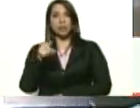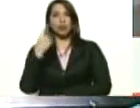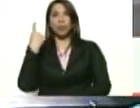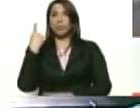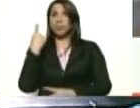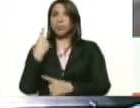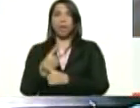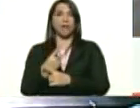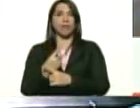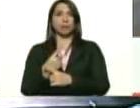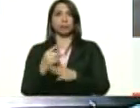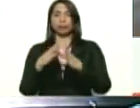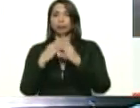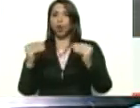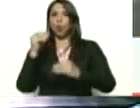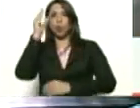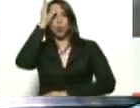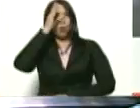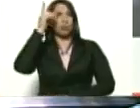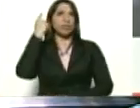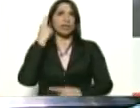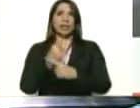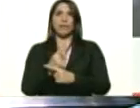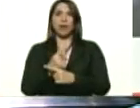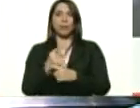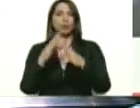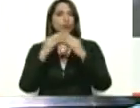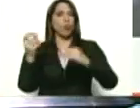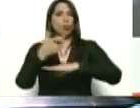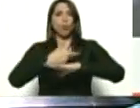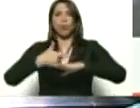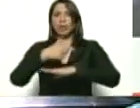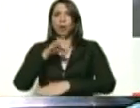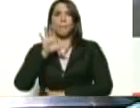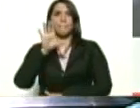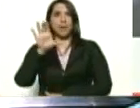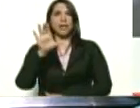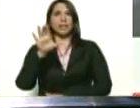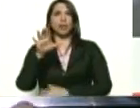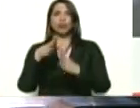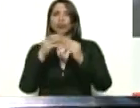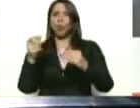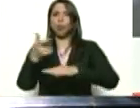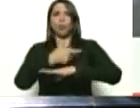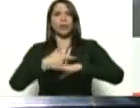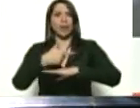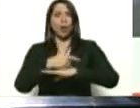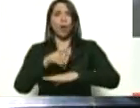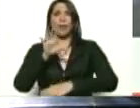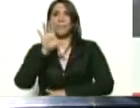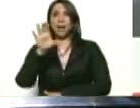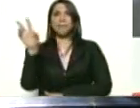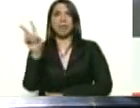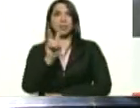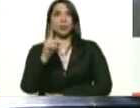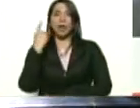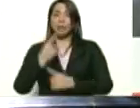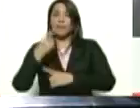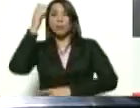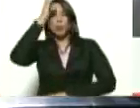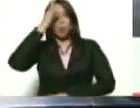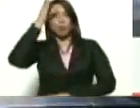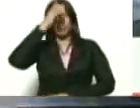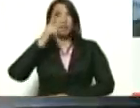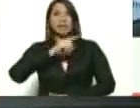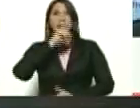todos debemos tener conciencia, todos los gobernadores del país, las gobernadoras del país, los protectores, debemos tener conciencia